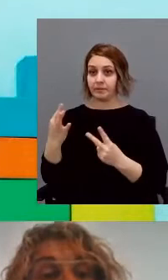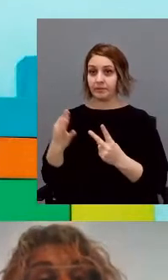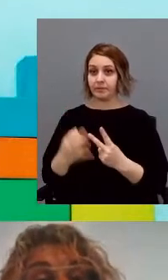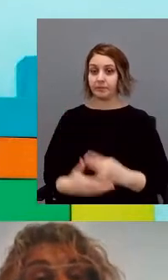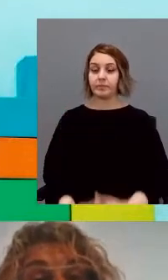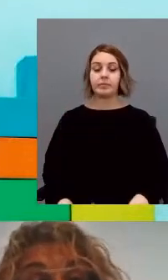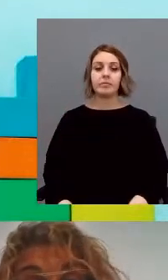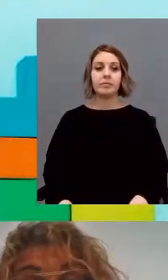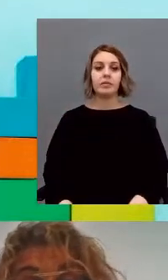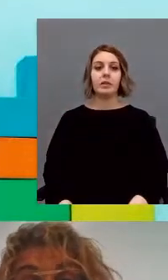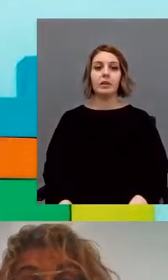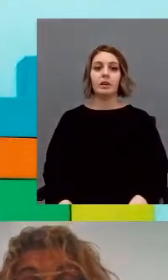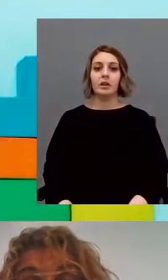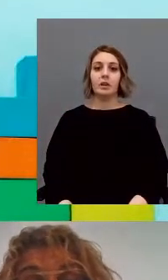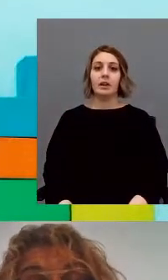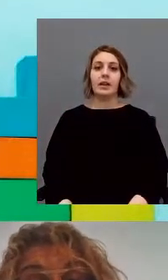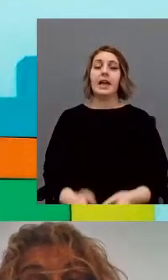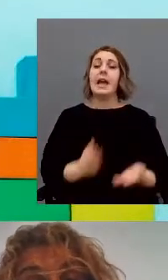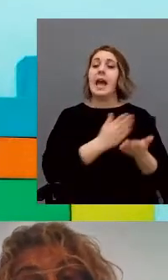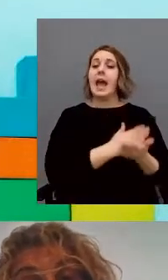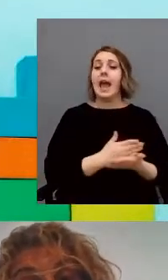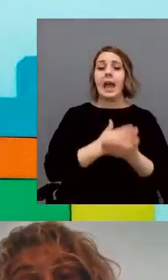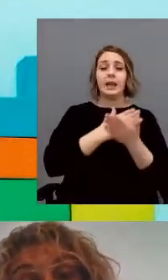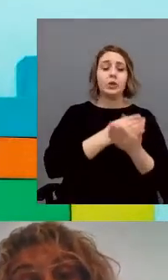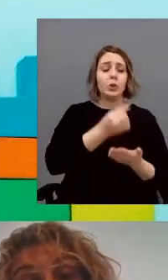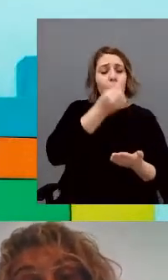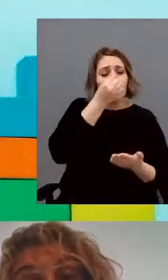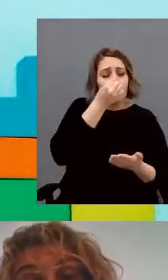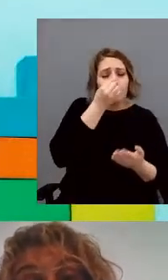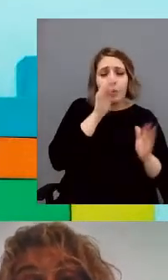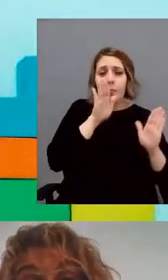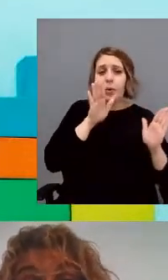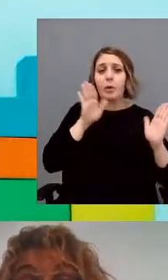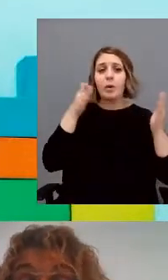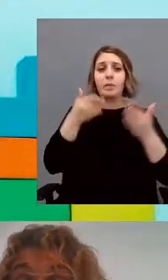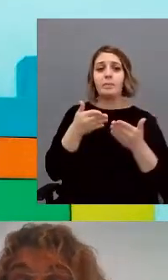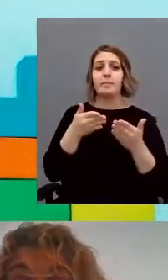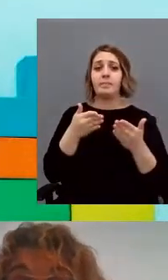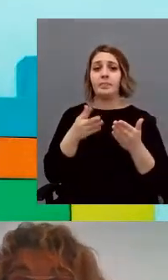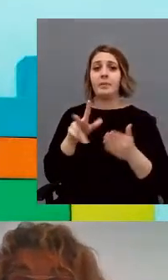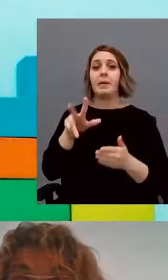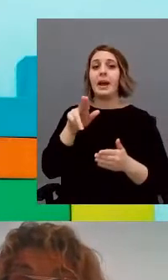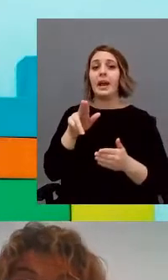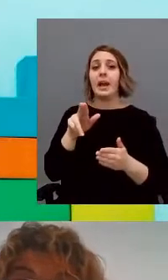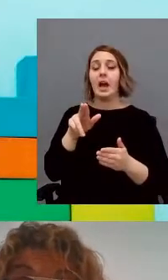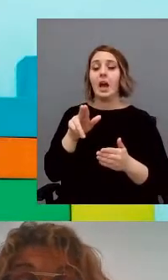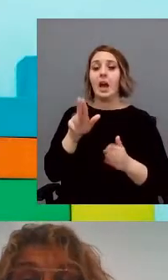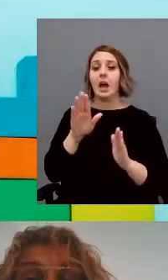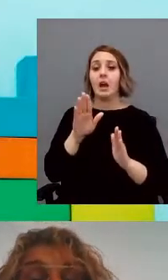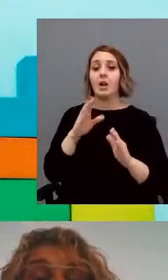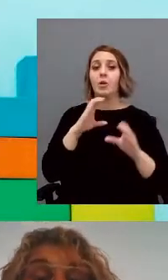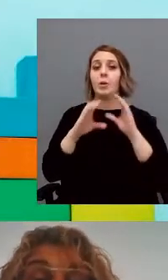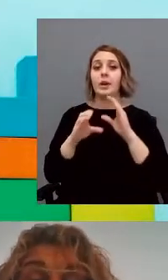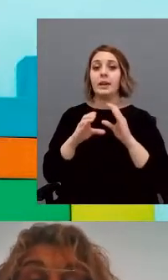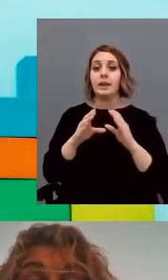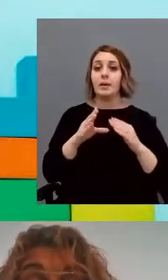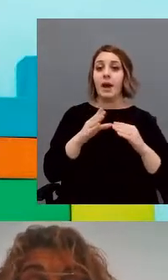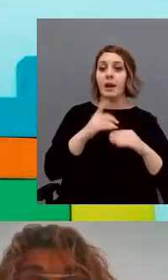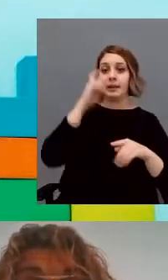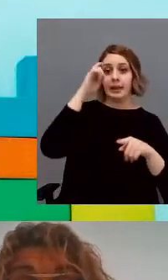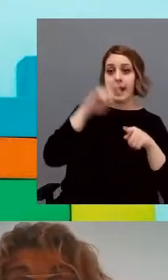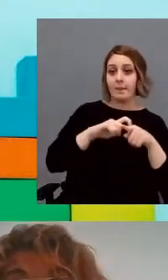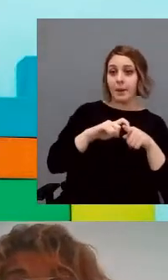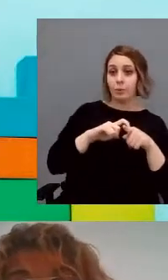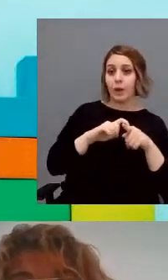Muy pocos estudios se enfocan en la pareja comunicativa terapeuta-paciente. Sin embargo,